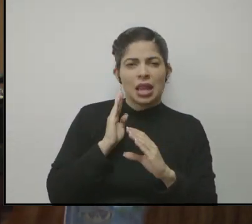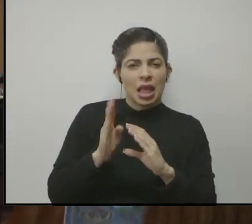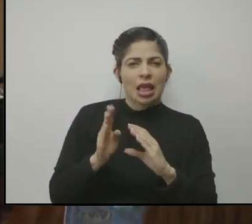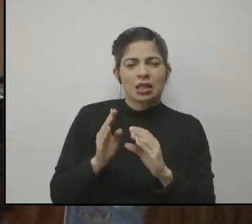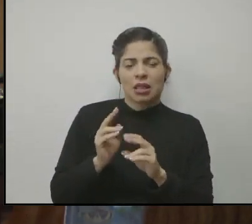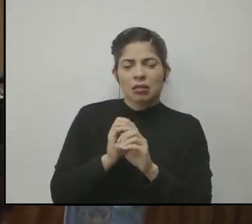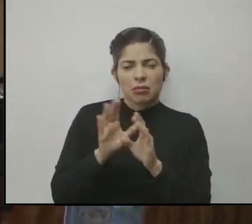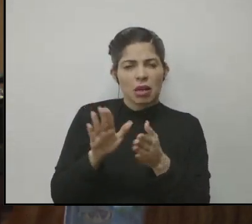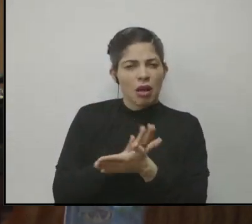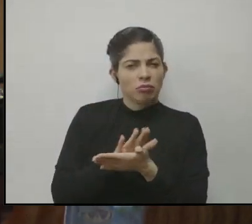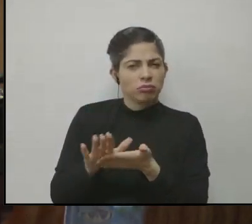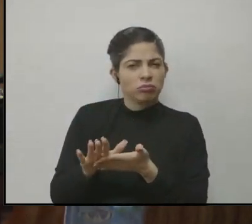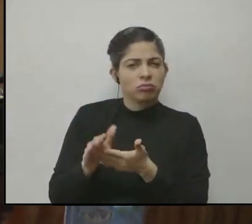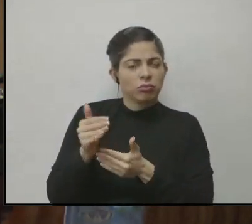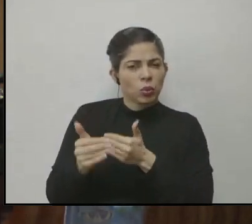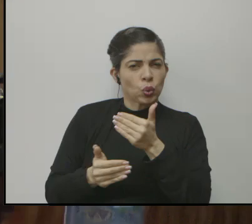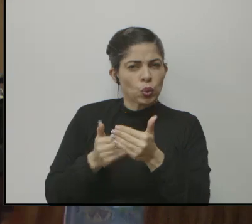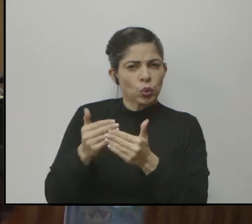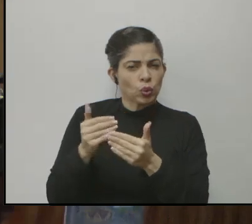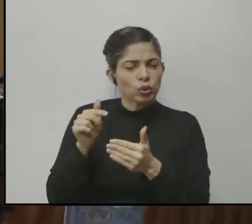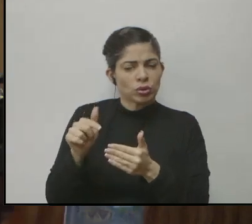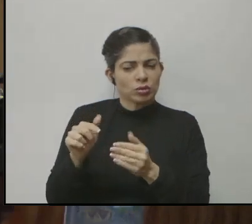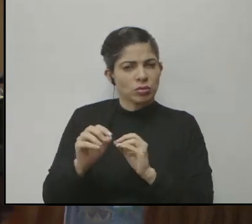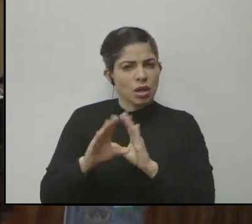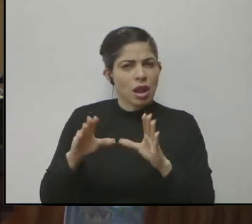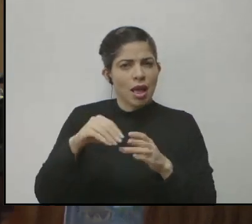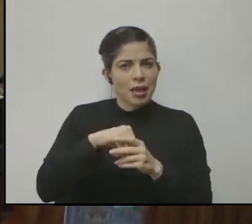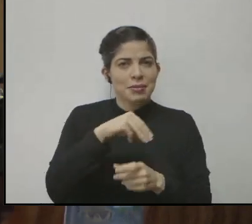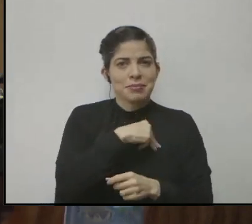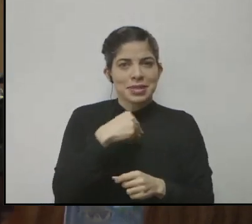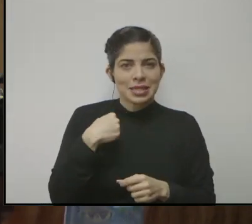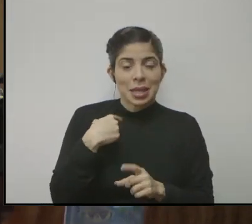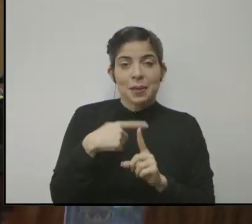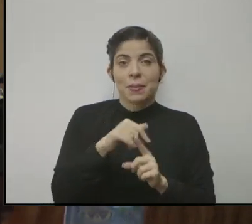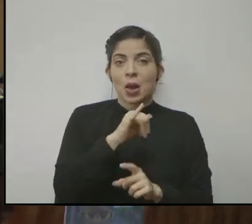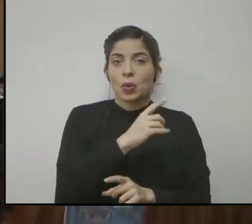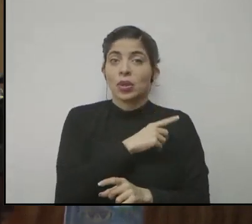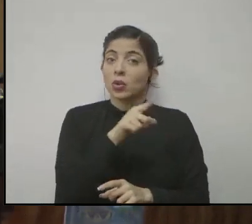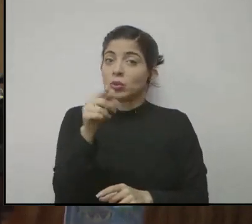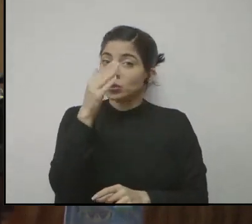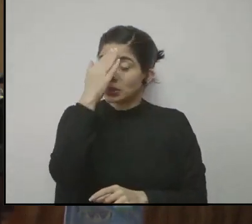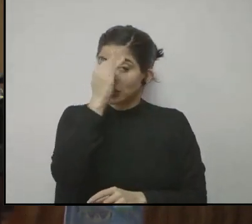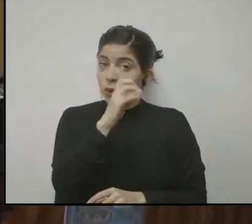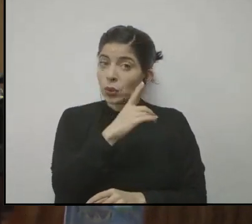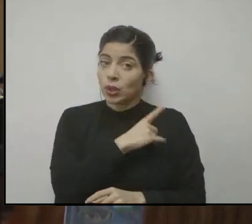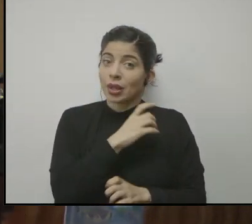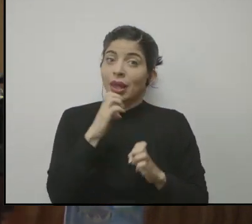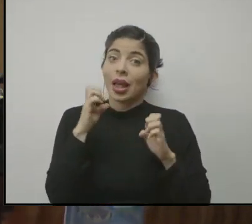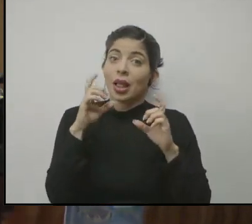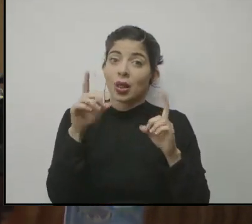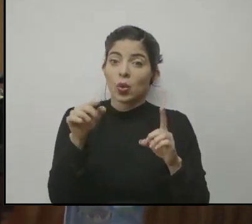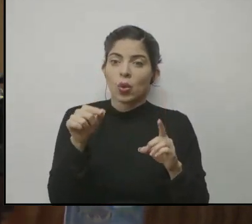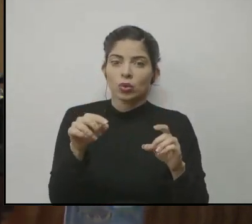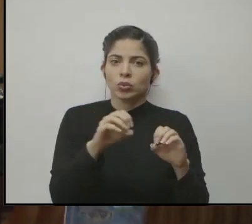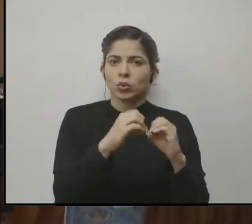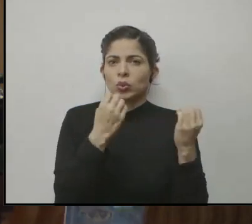transparente de los procesos que estamos llevando en el ministerio y a través de la junta. Usted sabe que las juntas de educación son un órgano muy importante en